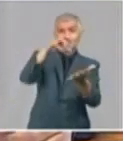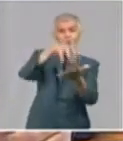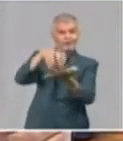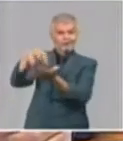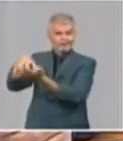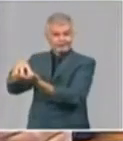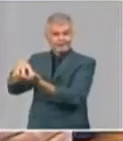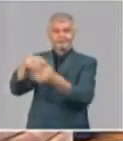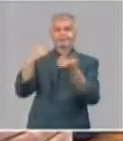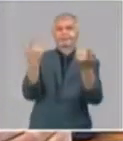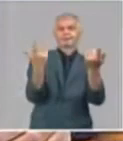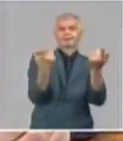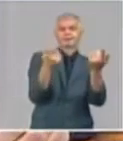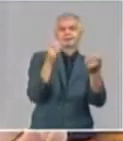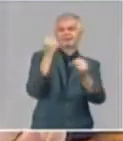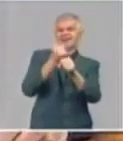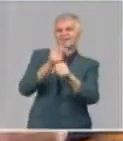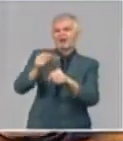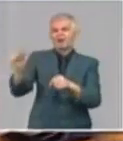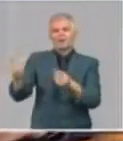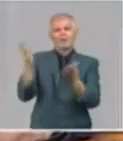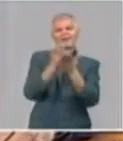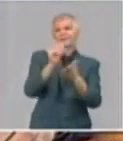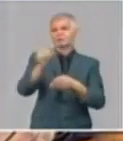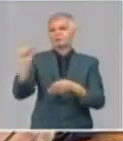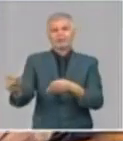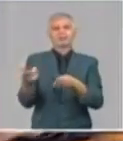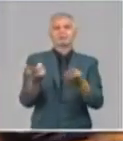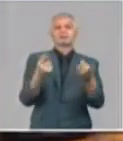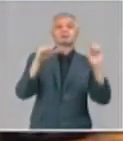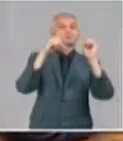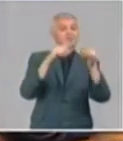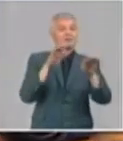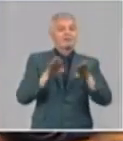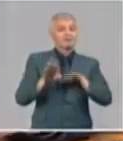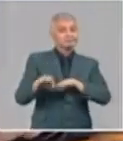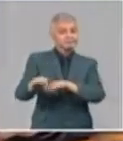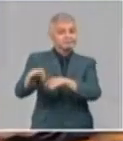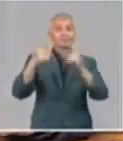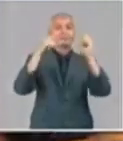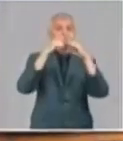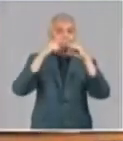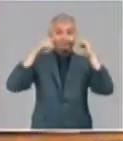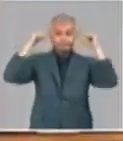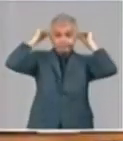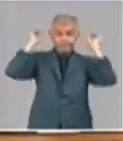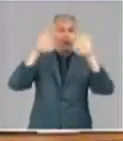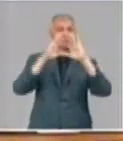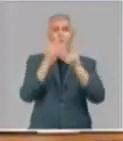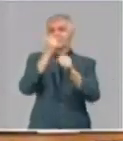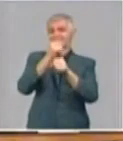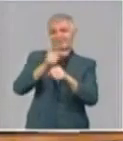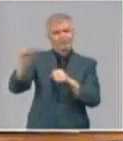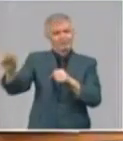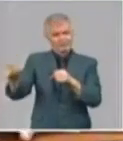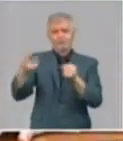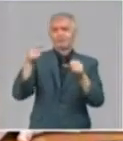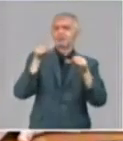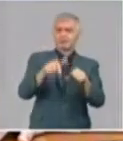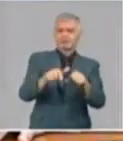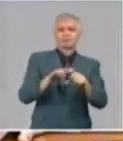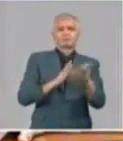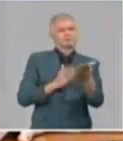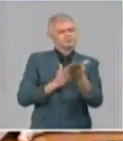trabajadores se confeccionaron y se distribuyeron nasoducos para todos los trabajadores de las instituciones y luego esa labor ha continuado, como se sabe